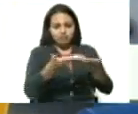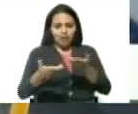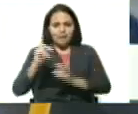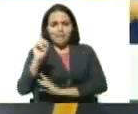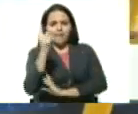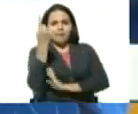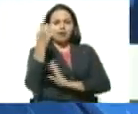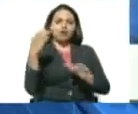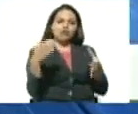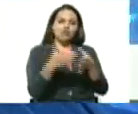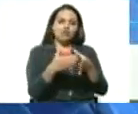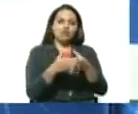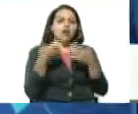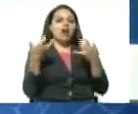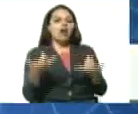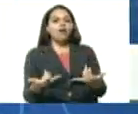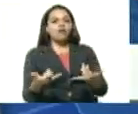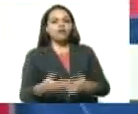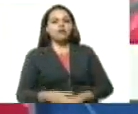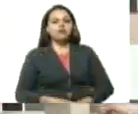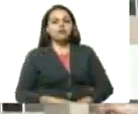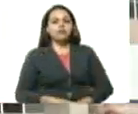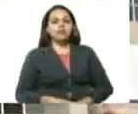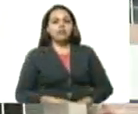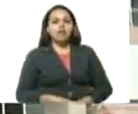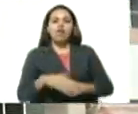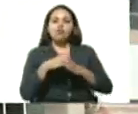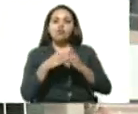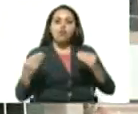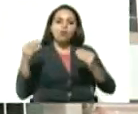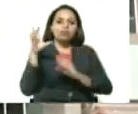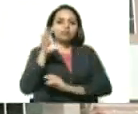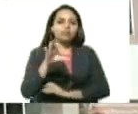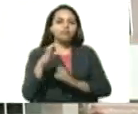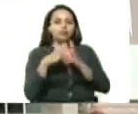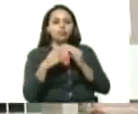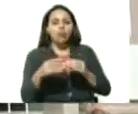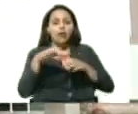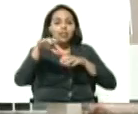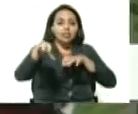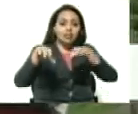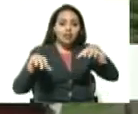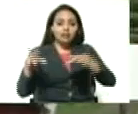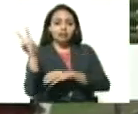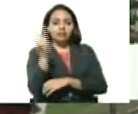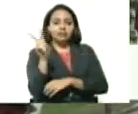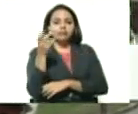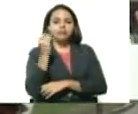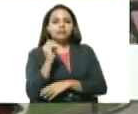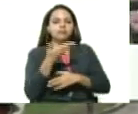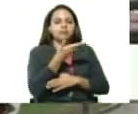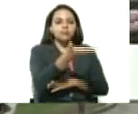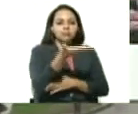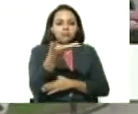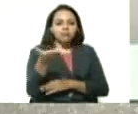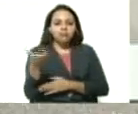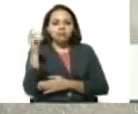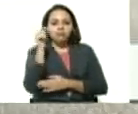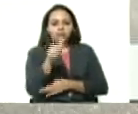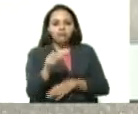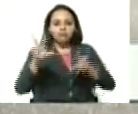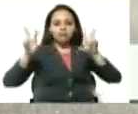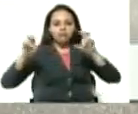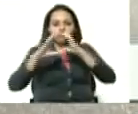primera parte y bueno, ya todo el país, presidente, todos los estados del país están recibiendo estas